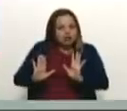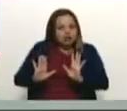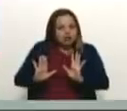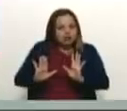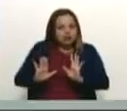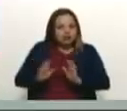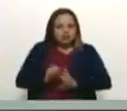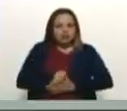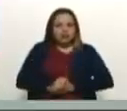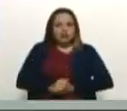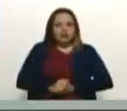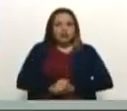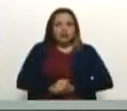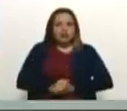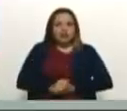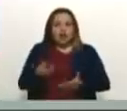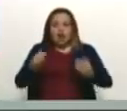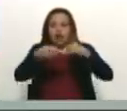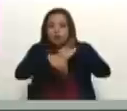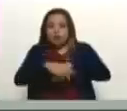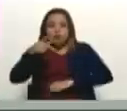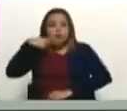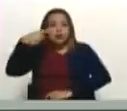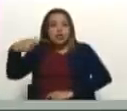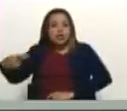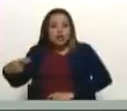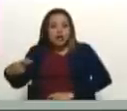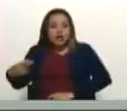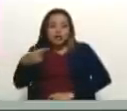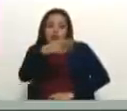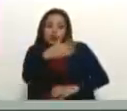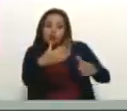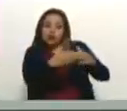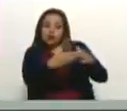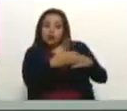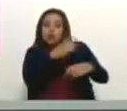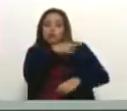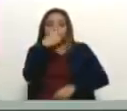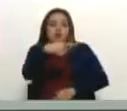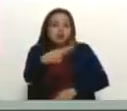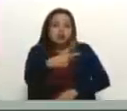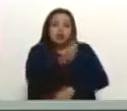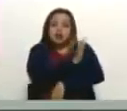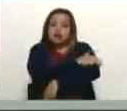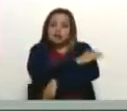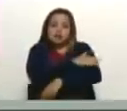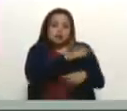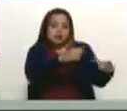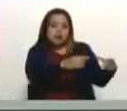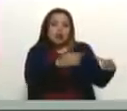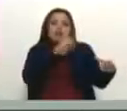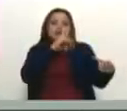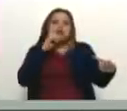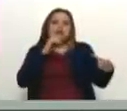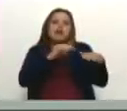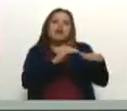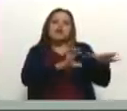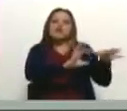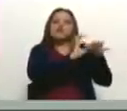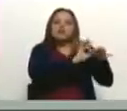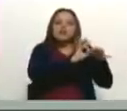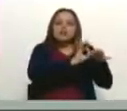las negociaciones políticas entre este sector minoritario de la oposición, llamada la Plataforma Unitaria,